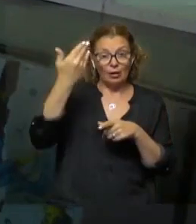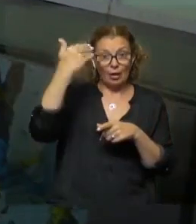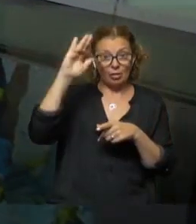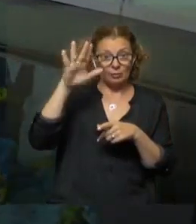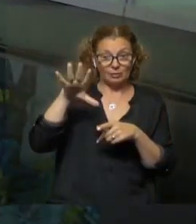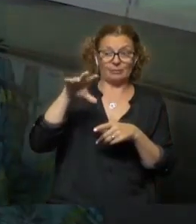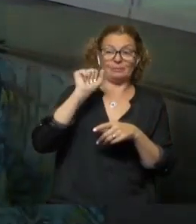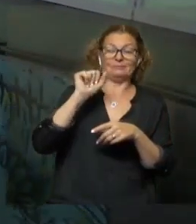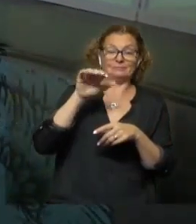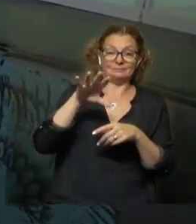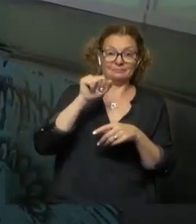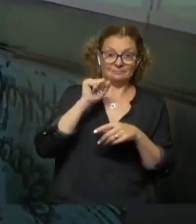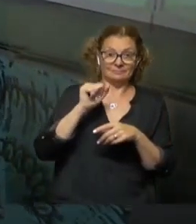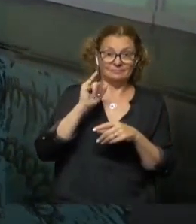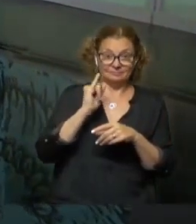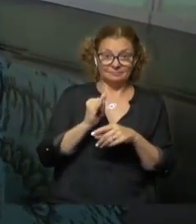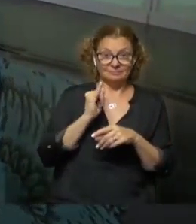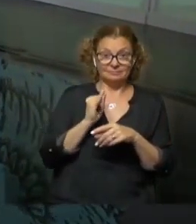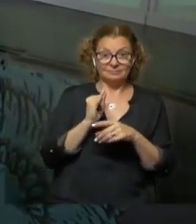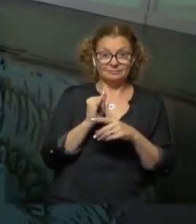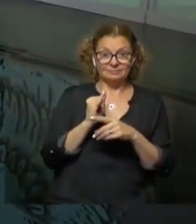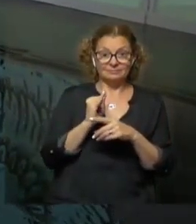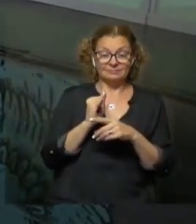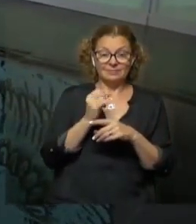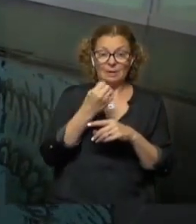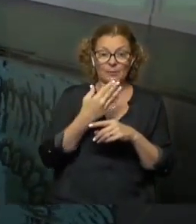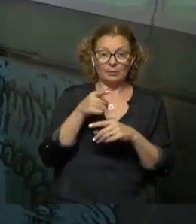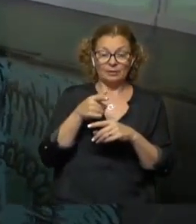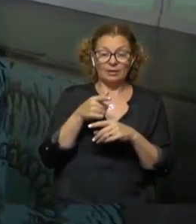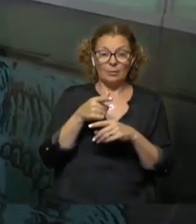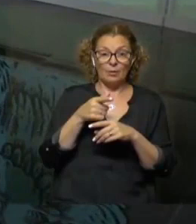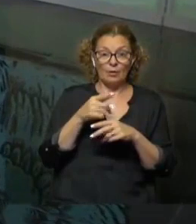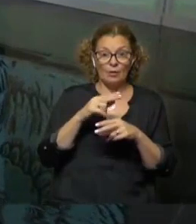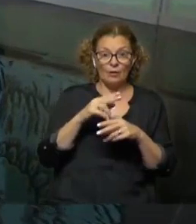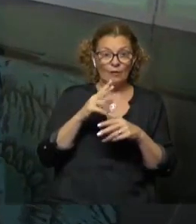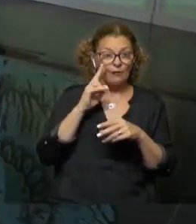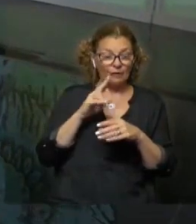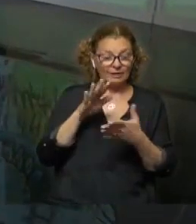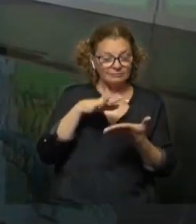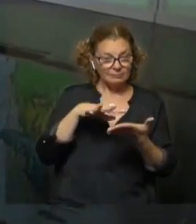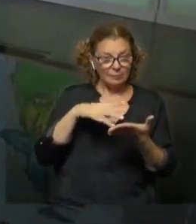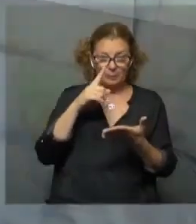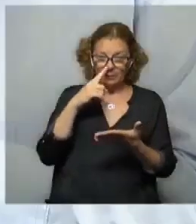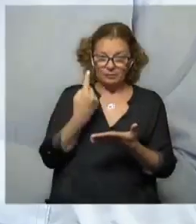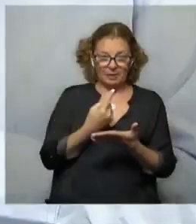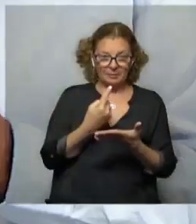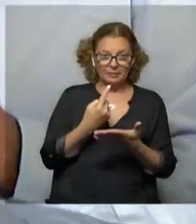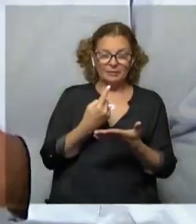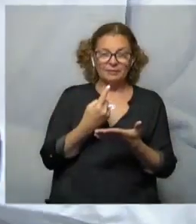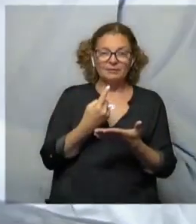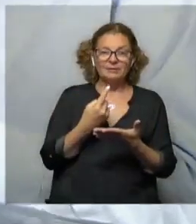los está enganchando. Totalmente. Es porque es como un repaso bastante rápido y